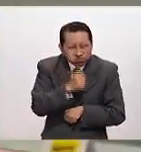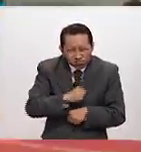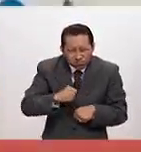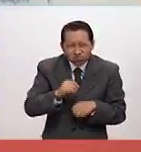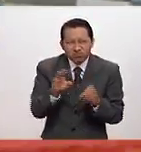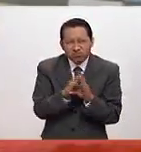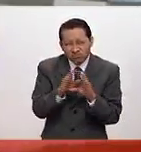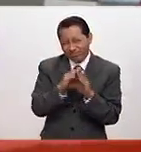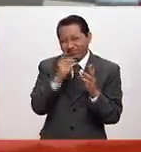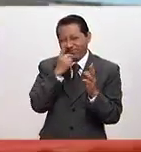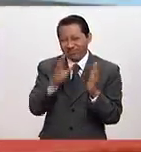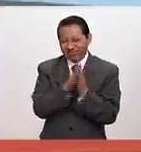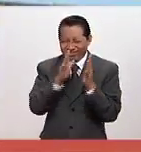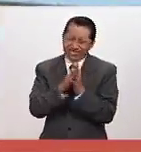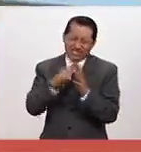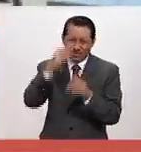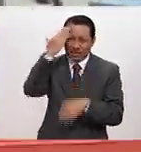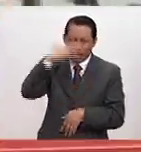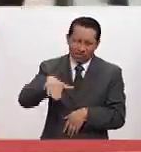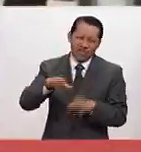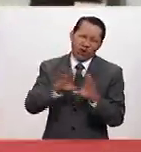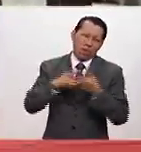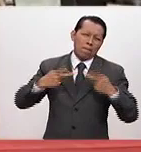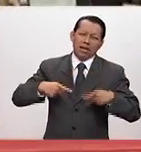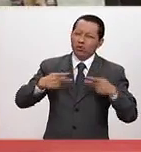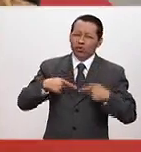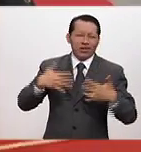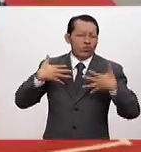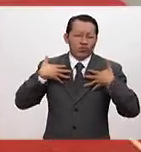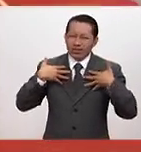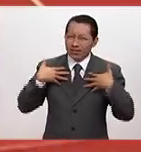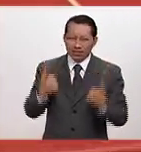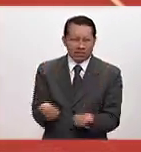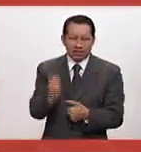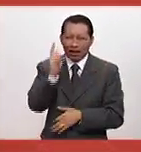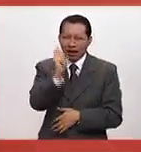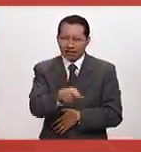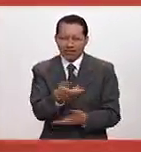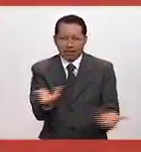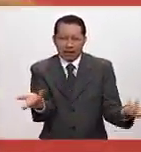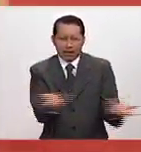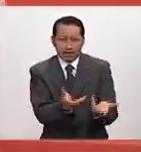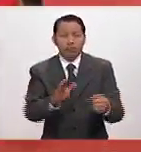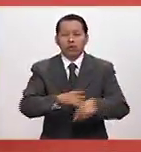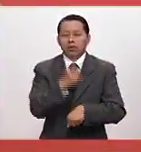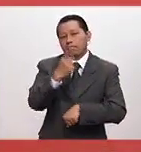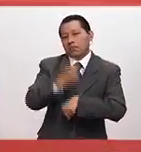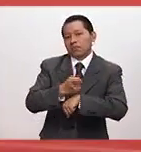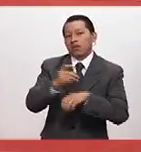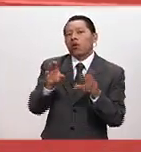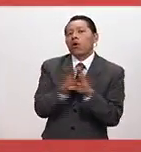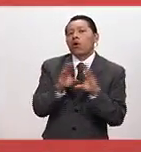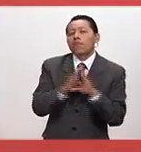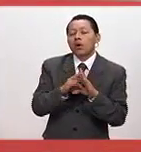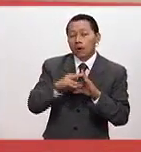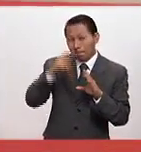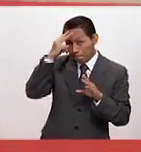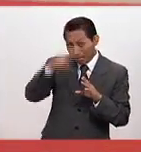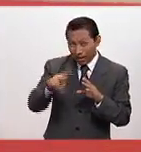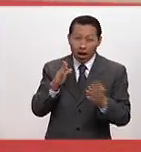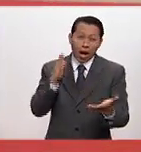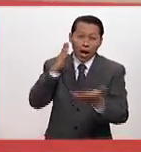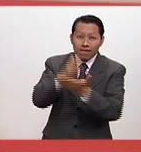iban a participar. O todas estas personas que no entienden la relevancia de lo que está haciendo. En primera, no hay mexicanos que vayan y participen